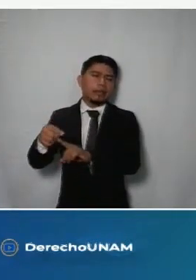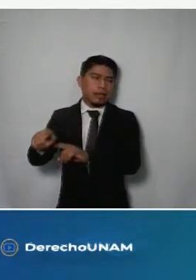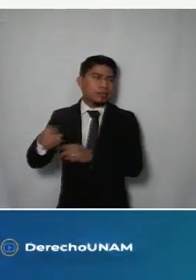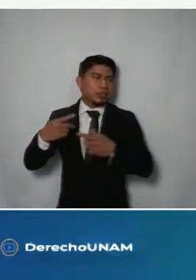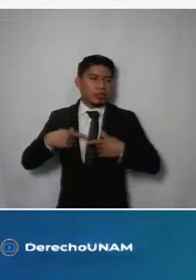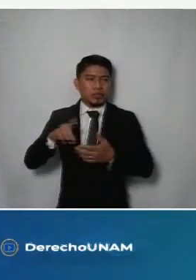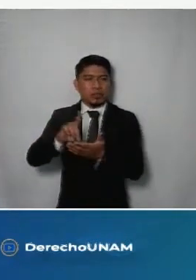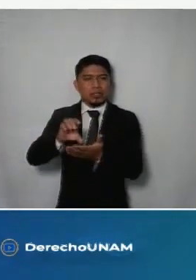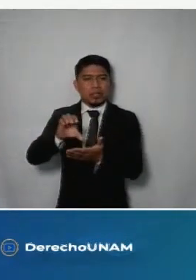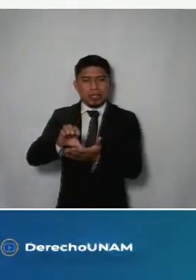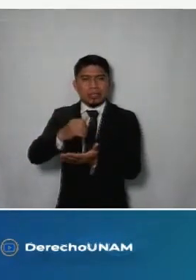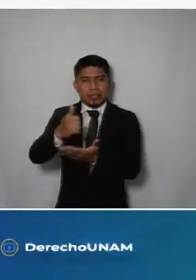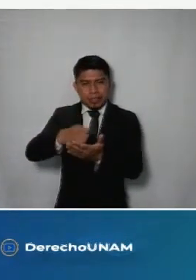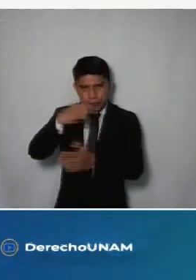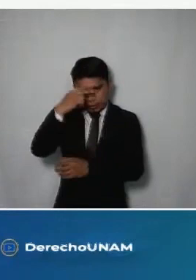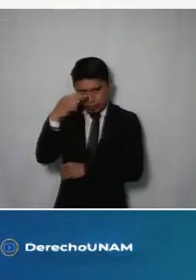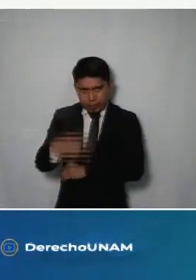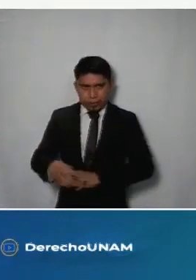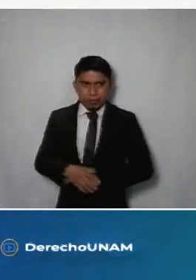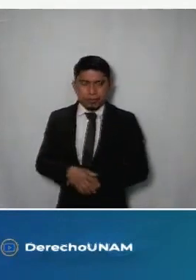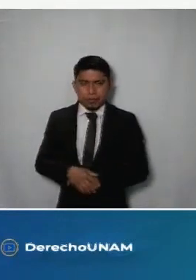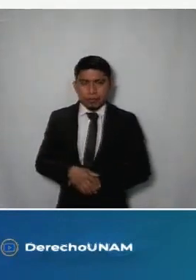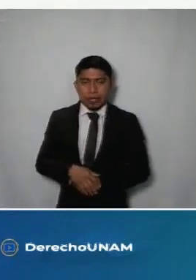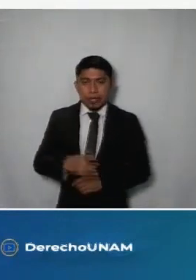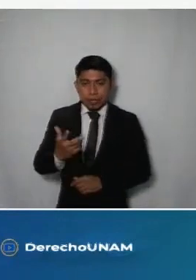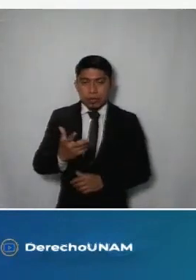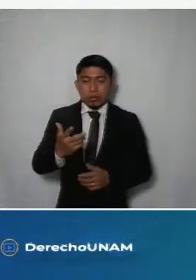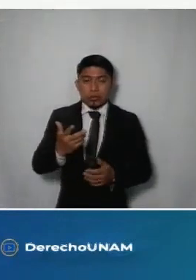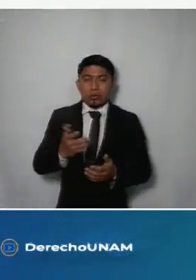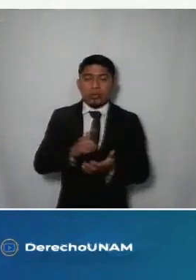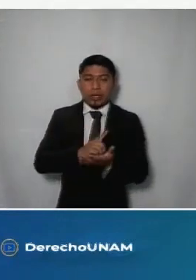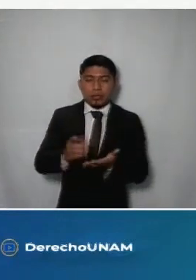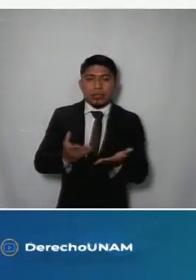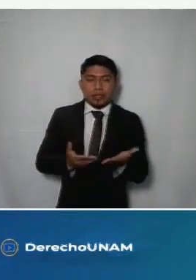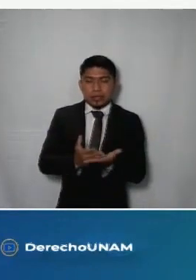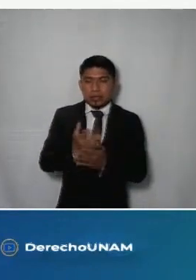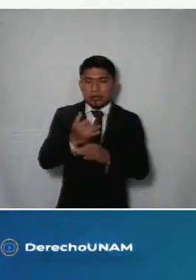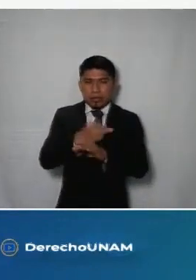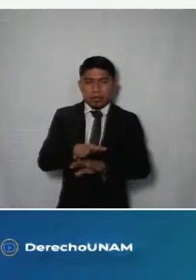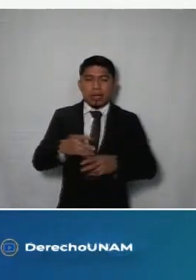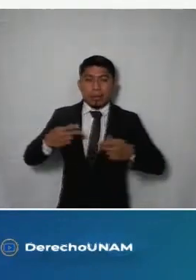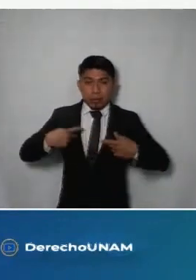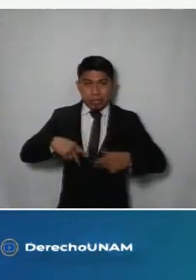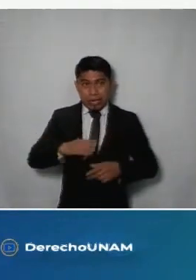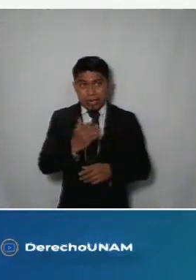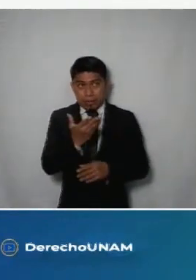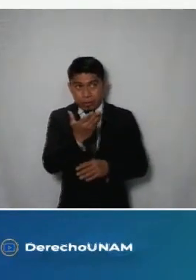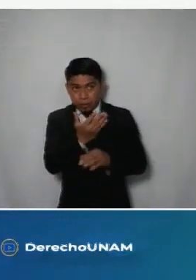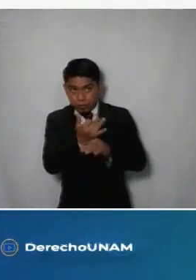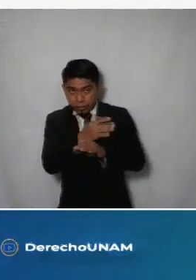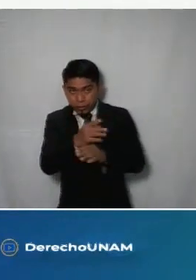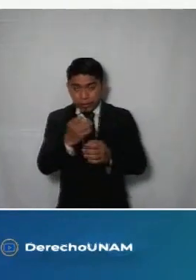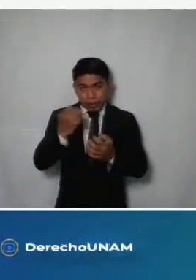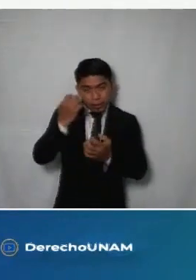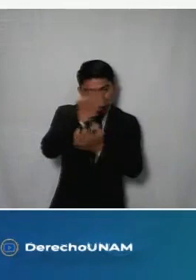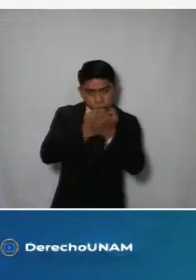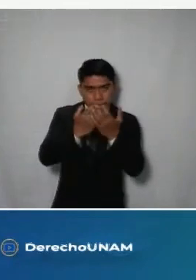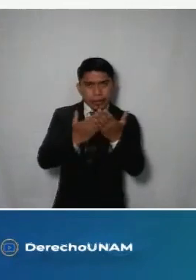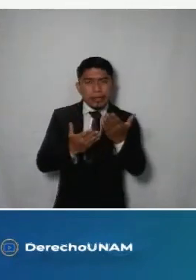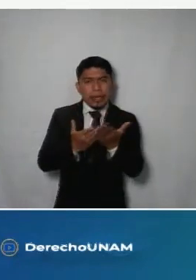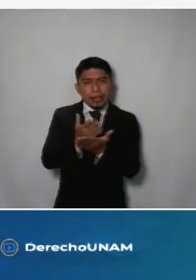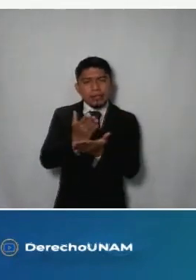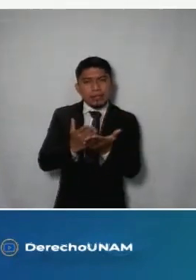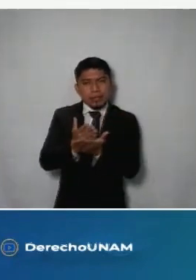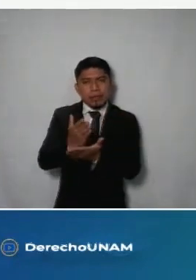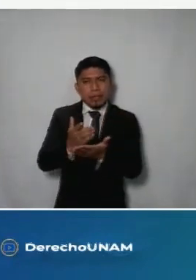personas con discapacidad de la ciudad de méxico al ejercer su derecho de acceso a la información la parte recurrente requirió el estudio de evaluación